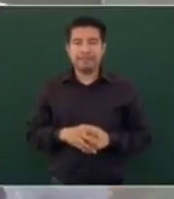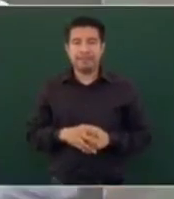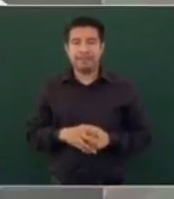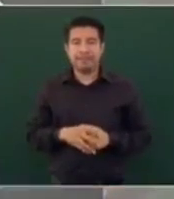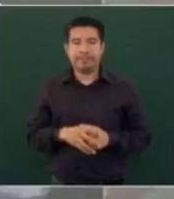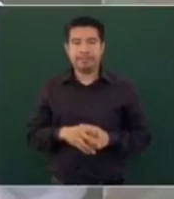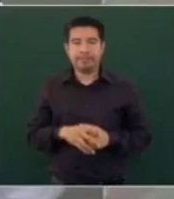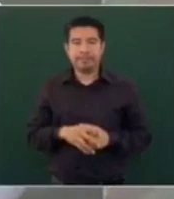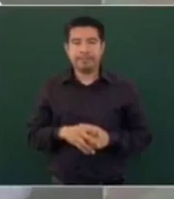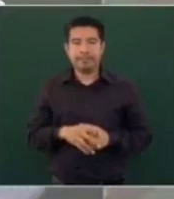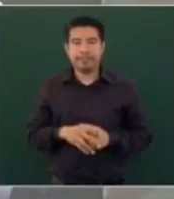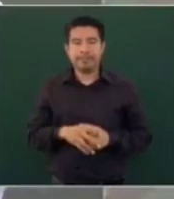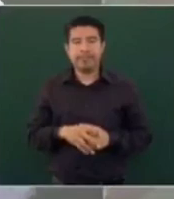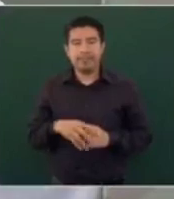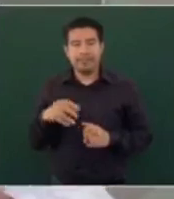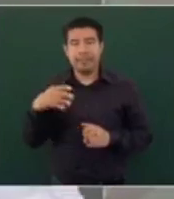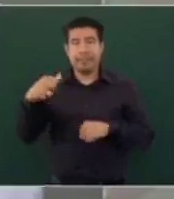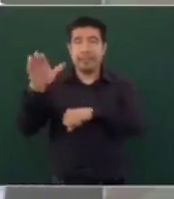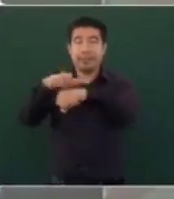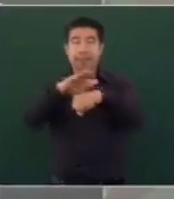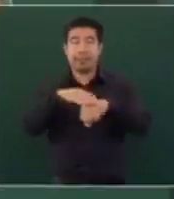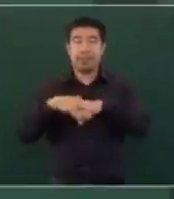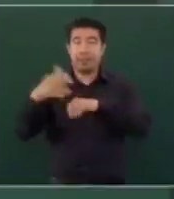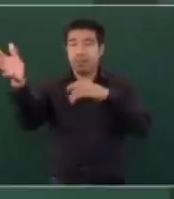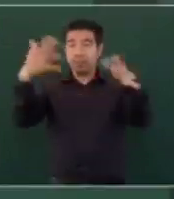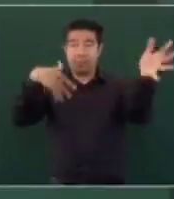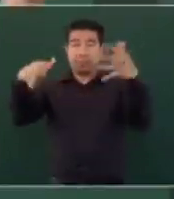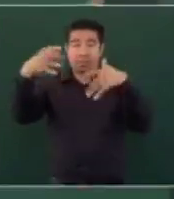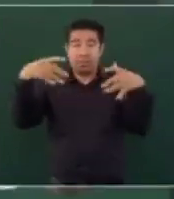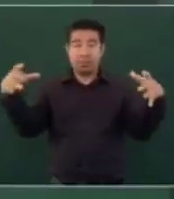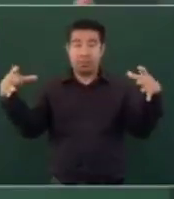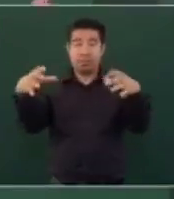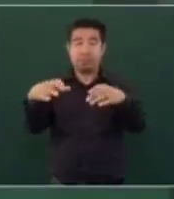que los congregaron con ese propósito. ¡Pero qué bueno!